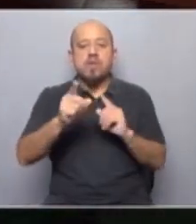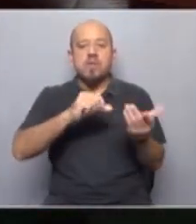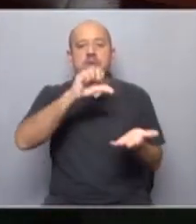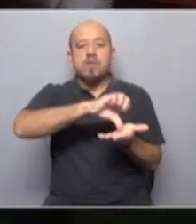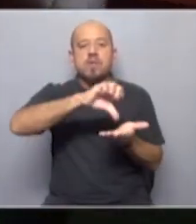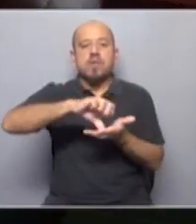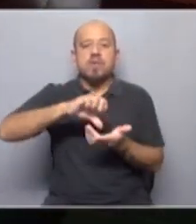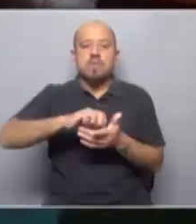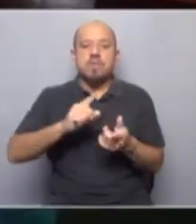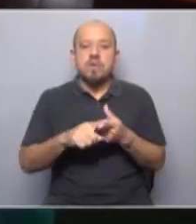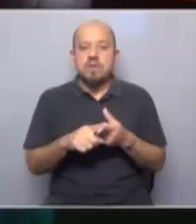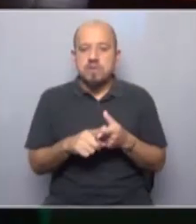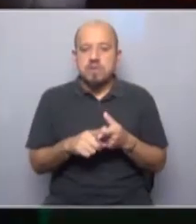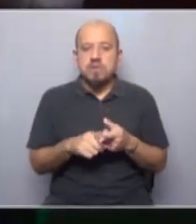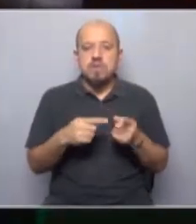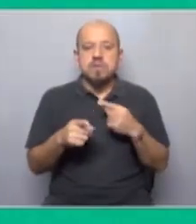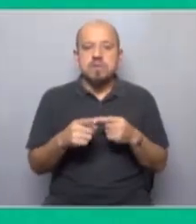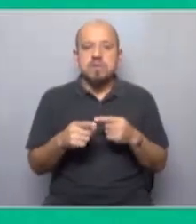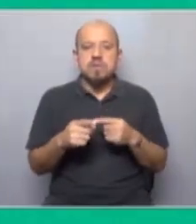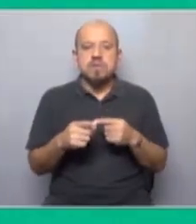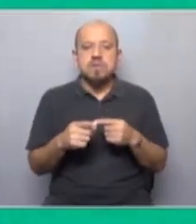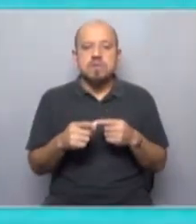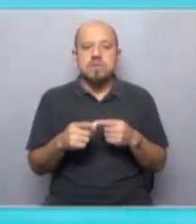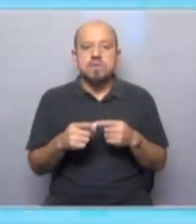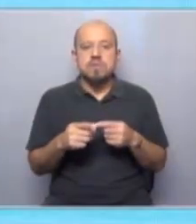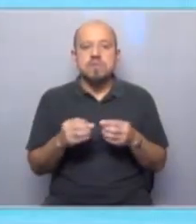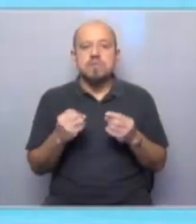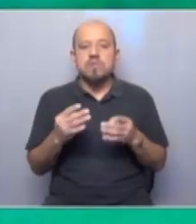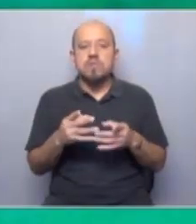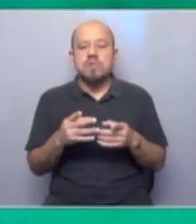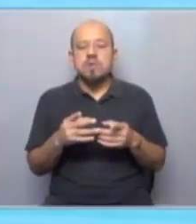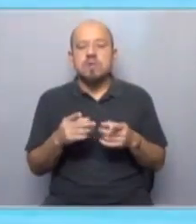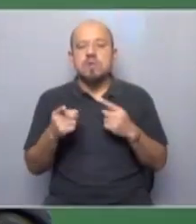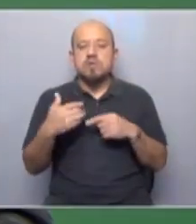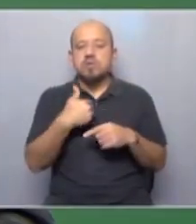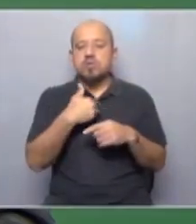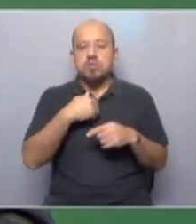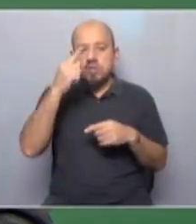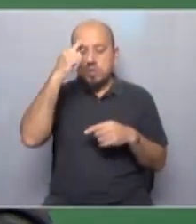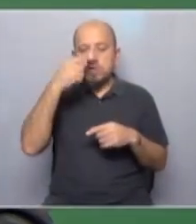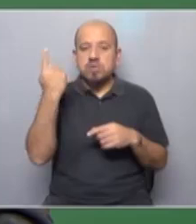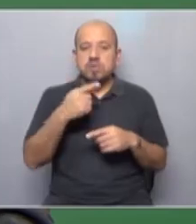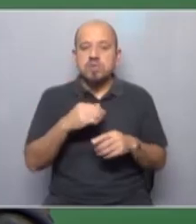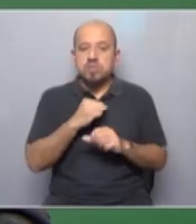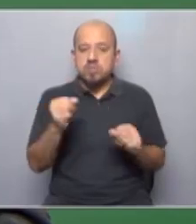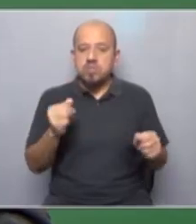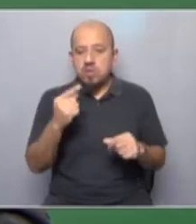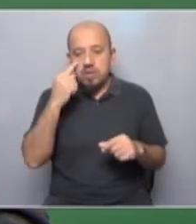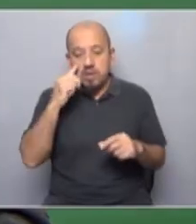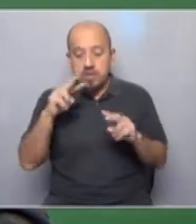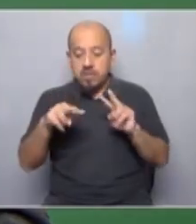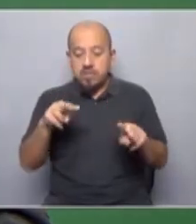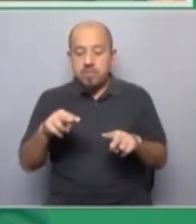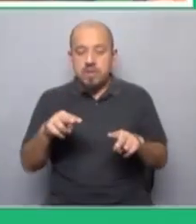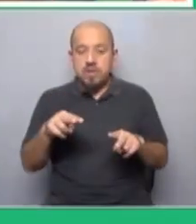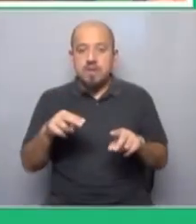infantil hay países que tienen legislaciones más porque ¿qué pasa? ese jugador que es transnacional tiene la oportunidad de mirar el tablero completo lo